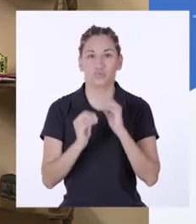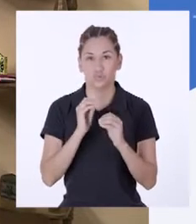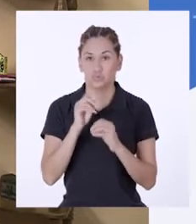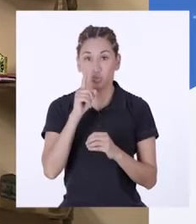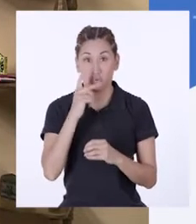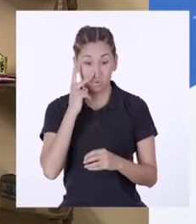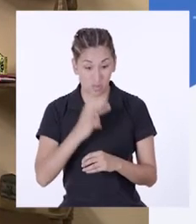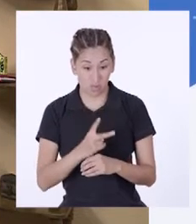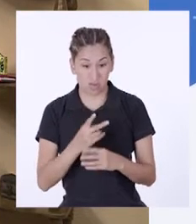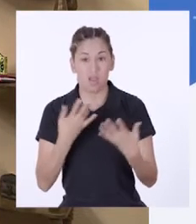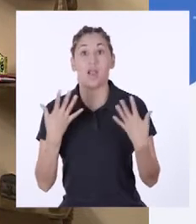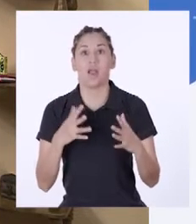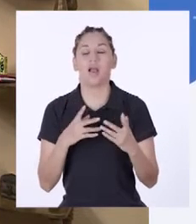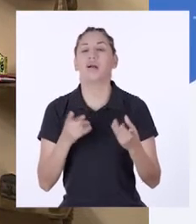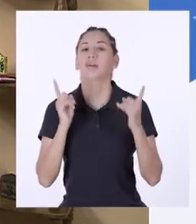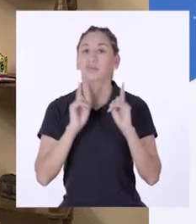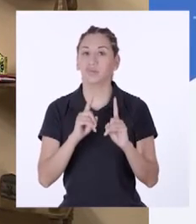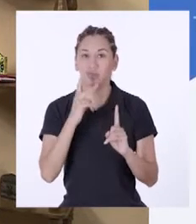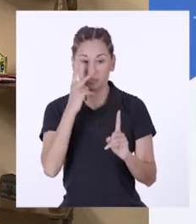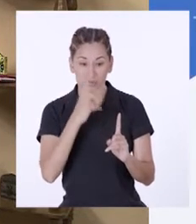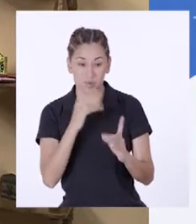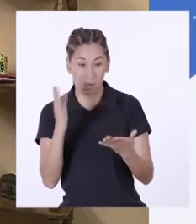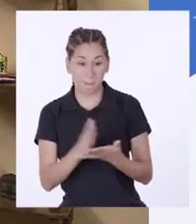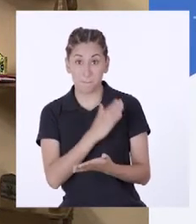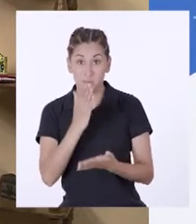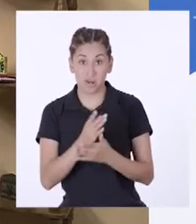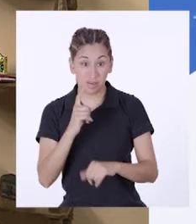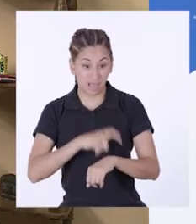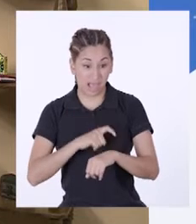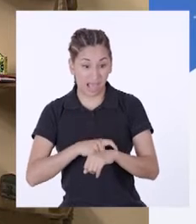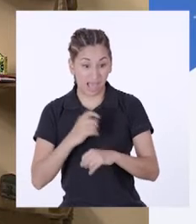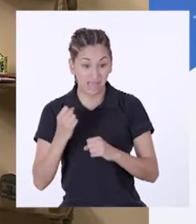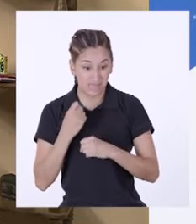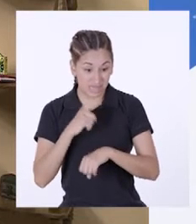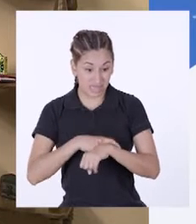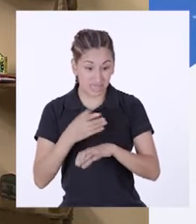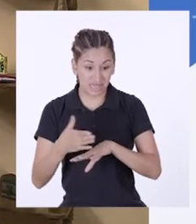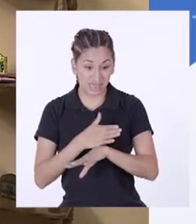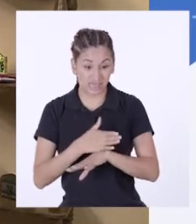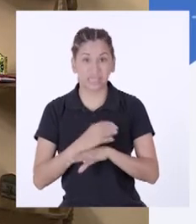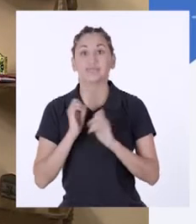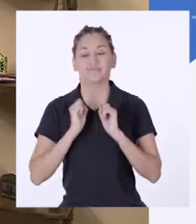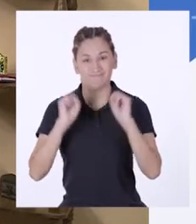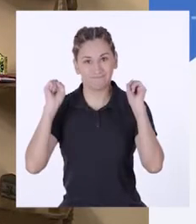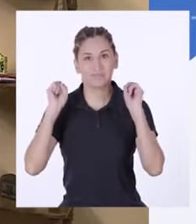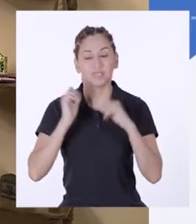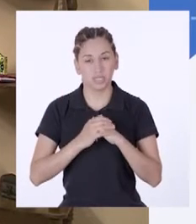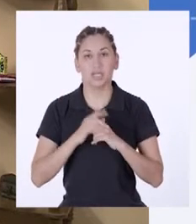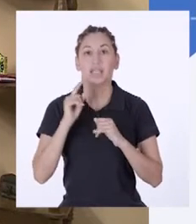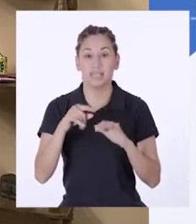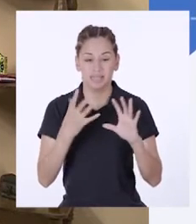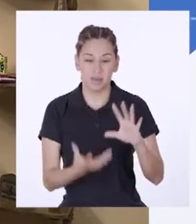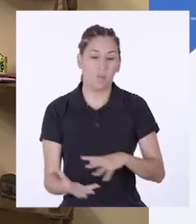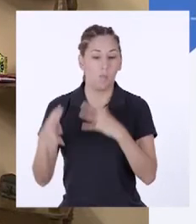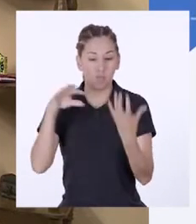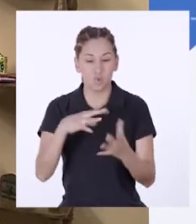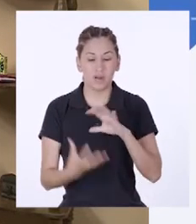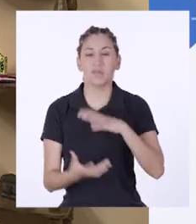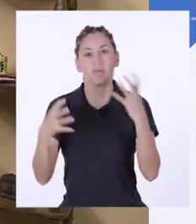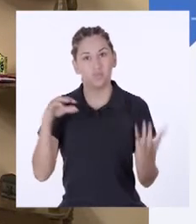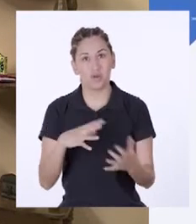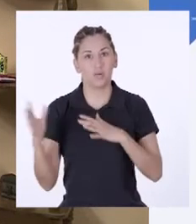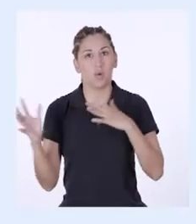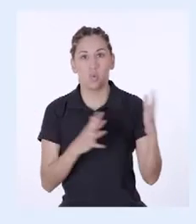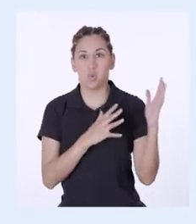especialmente cuando identificamos el problema a tiempo. En este caso, se debe remover el compostaje